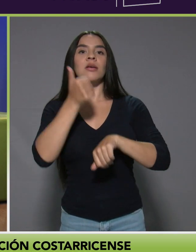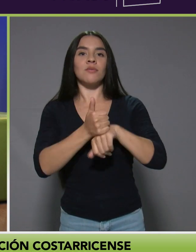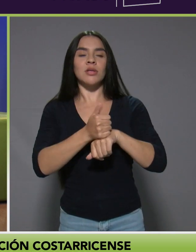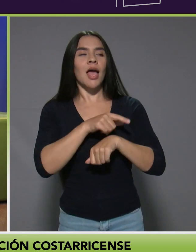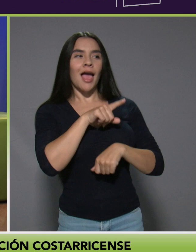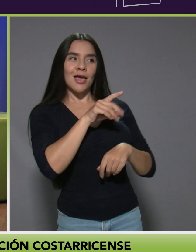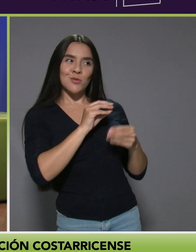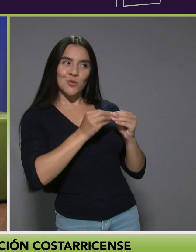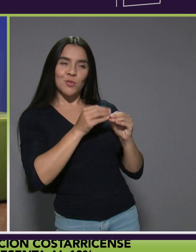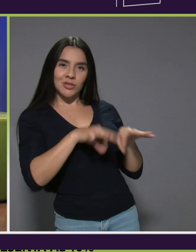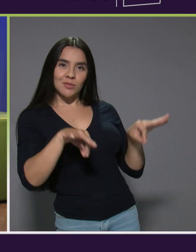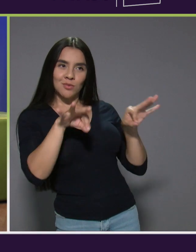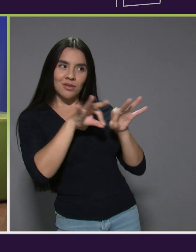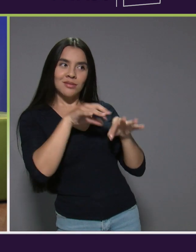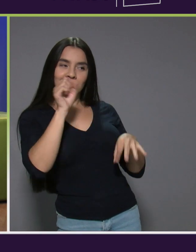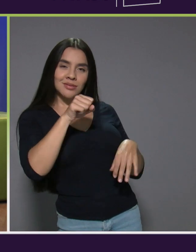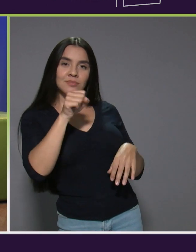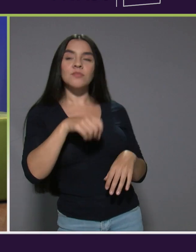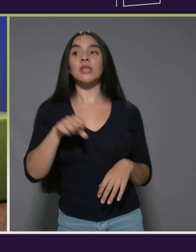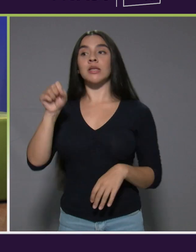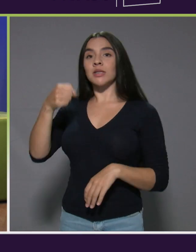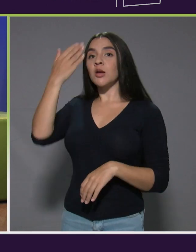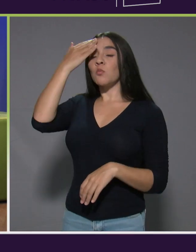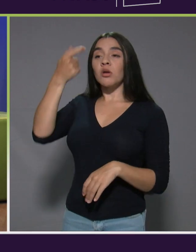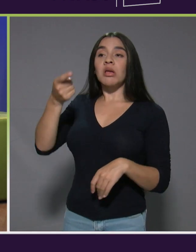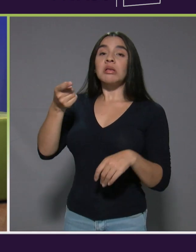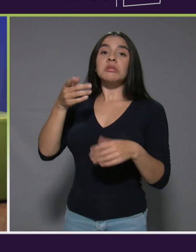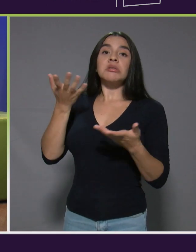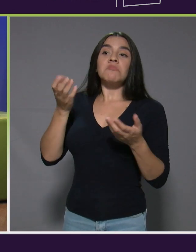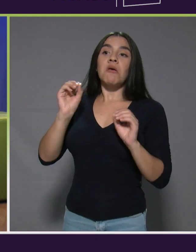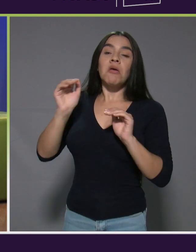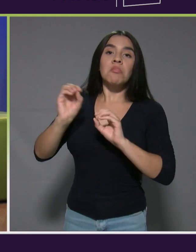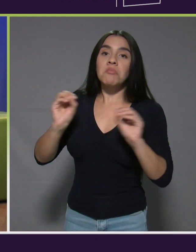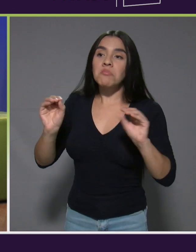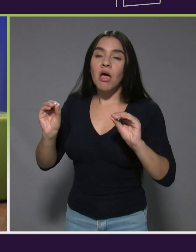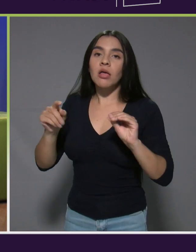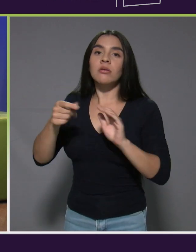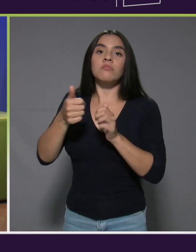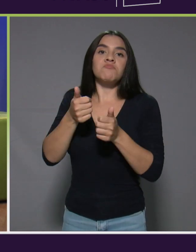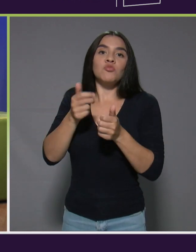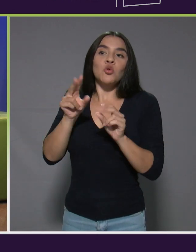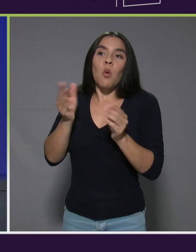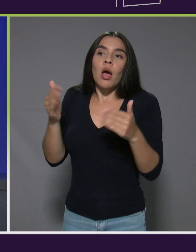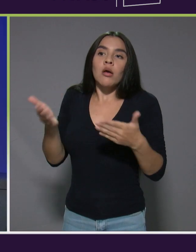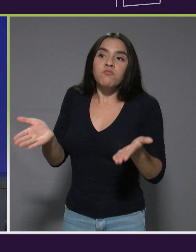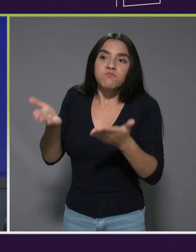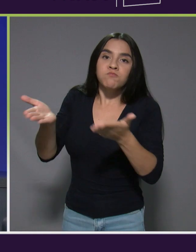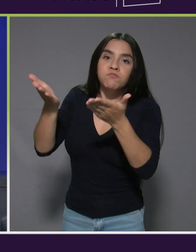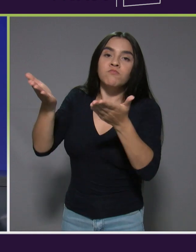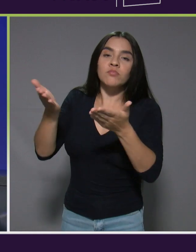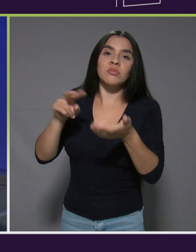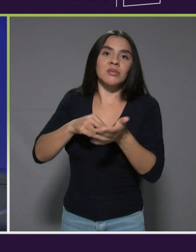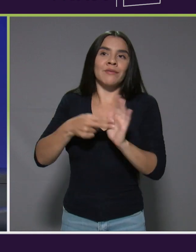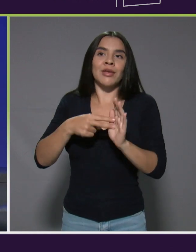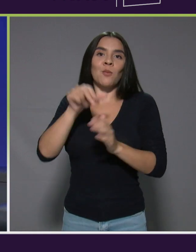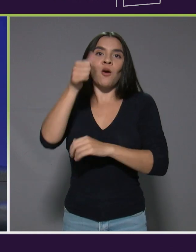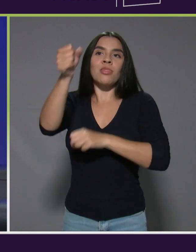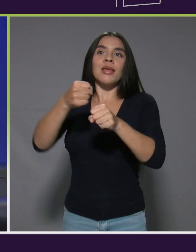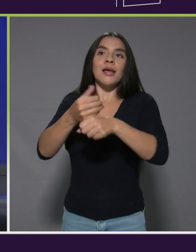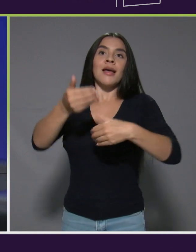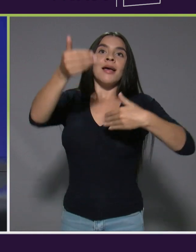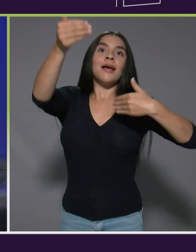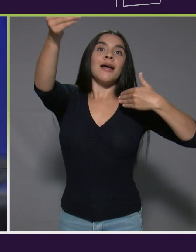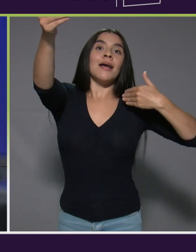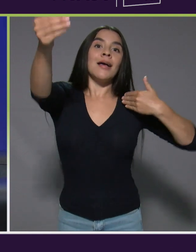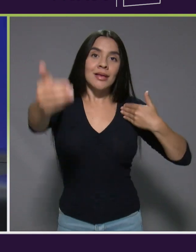¿verdad? Pero sí, números, porque si uno no va empujando, va a pasar lo que estás diciendo. Al cabo de diez años, ¿qué